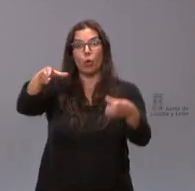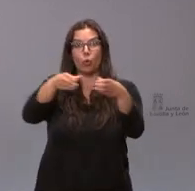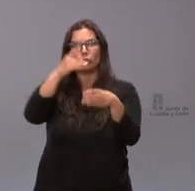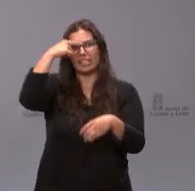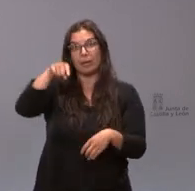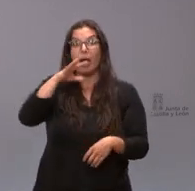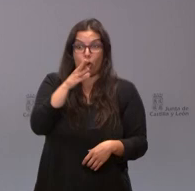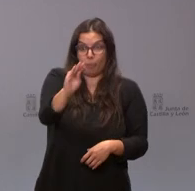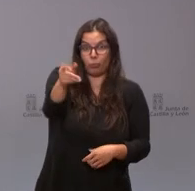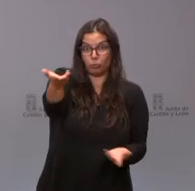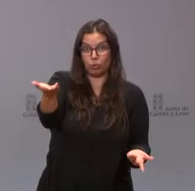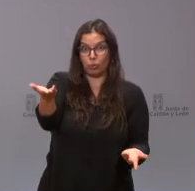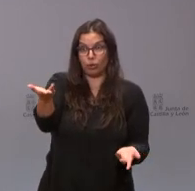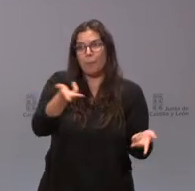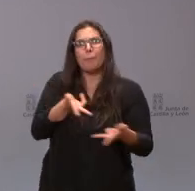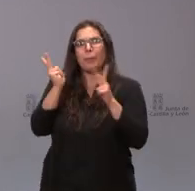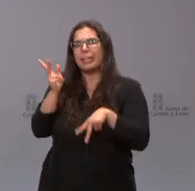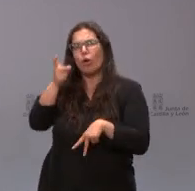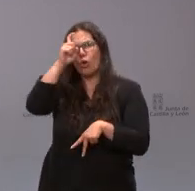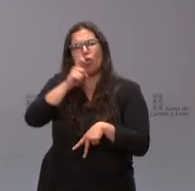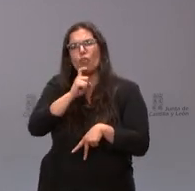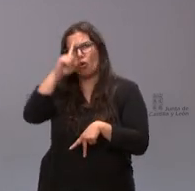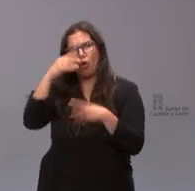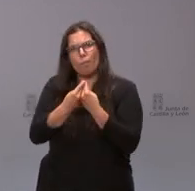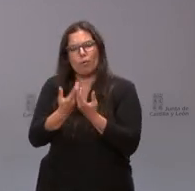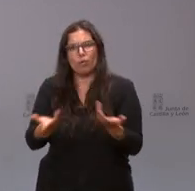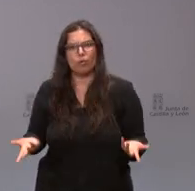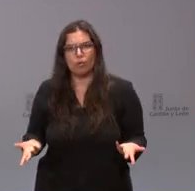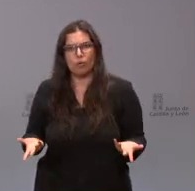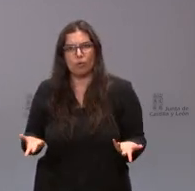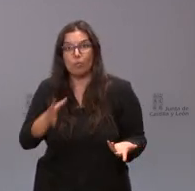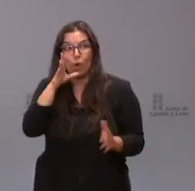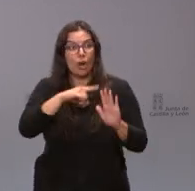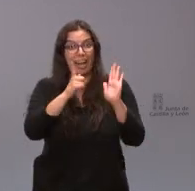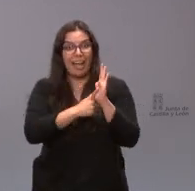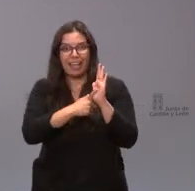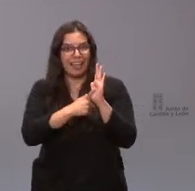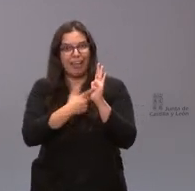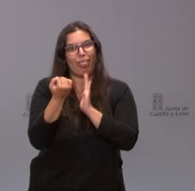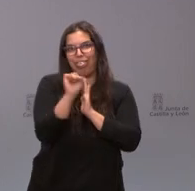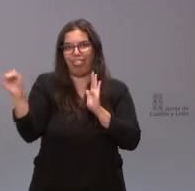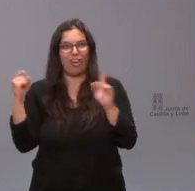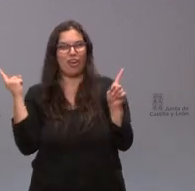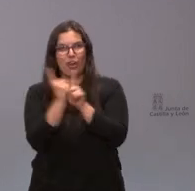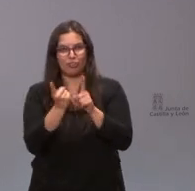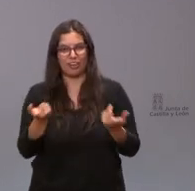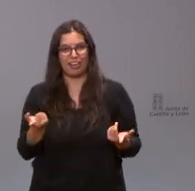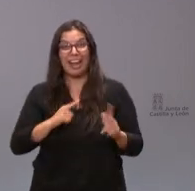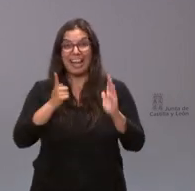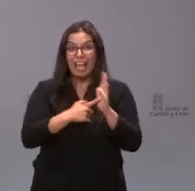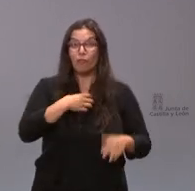ustedes cómo se permitió esto que es contrario a la ley de función pública ¿cómo?